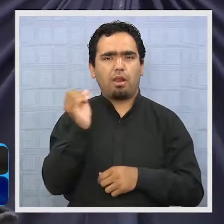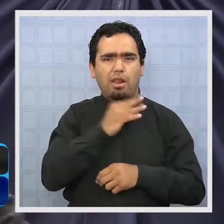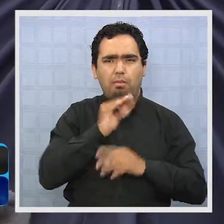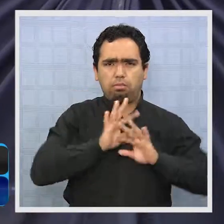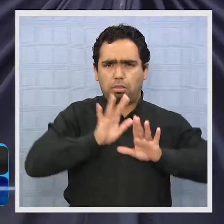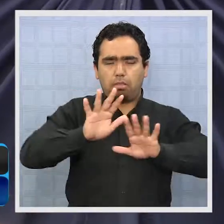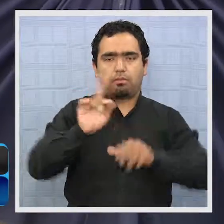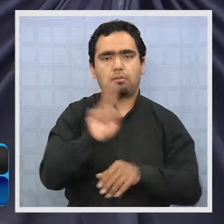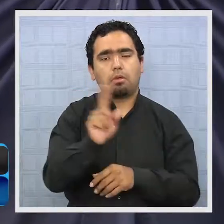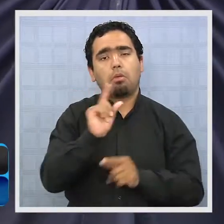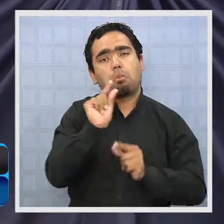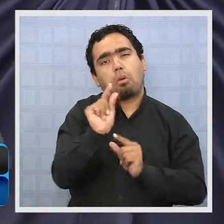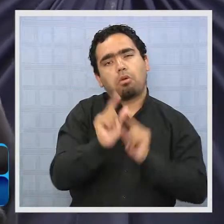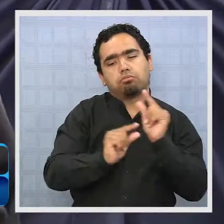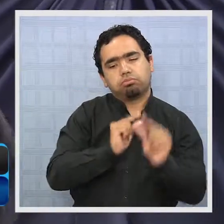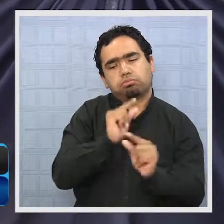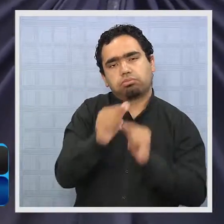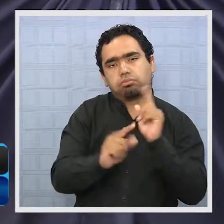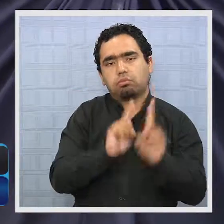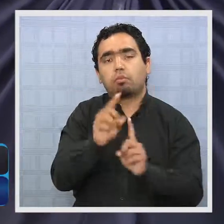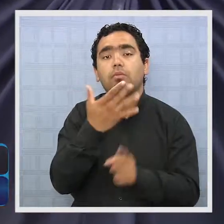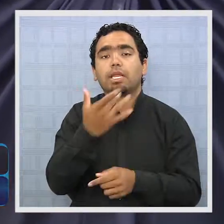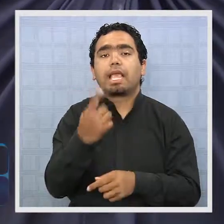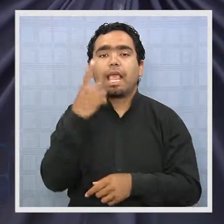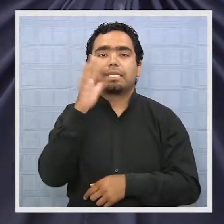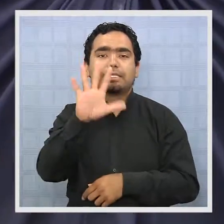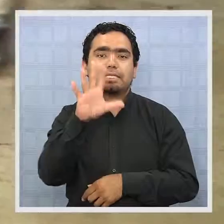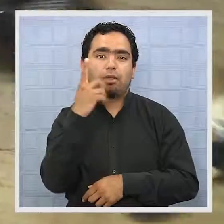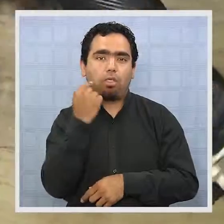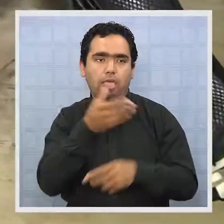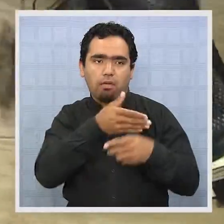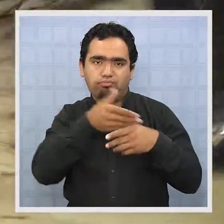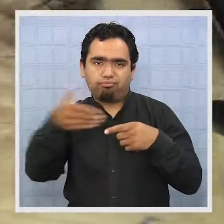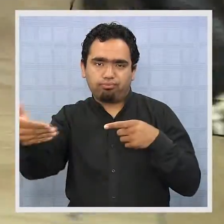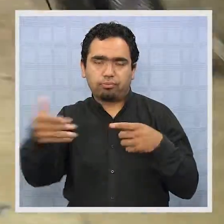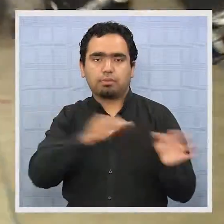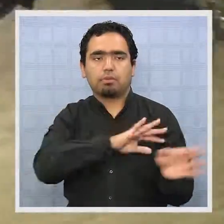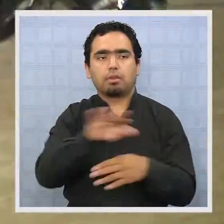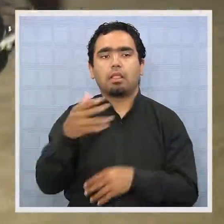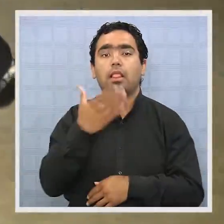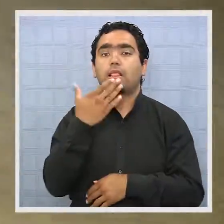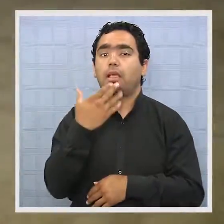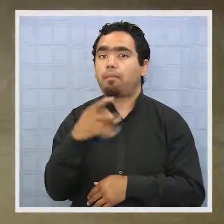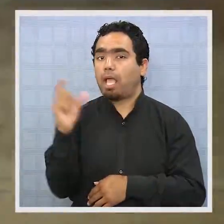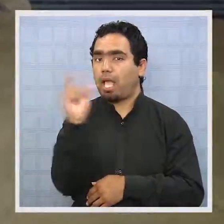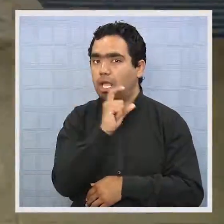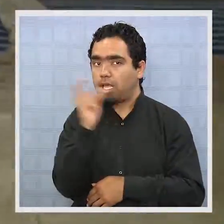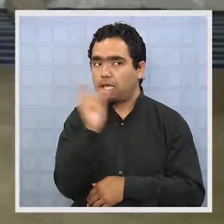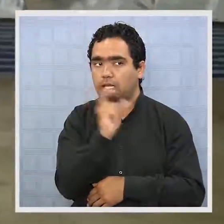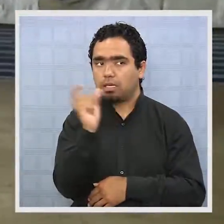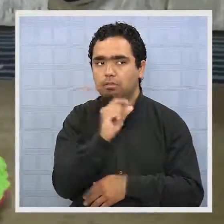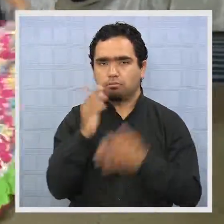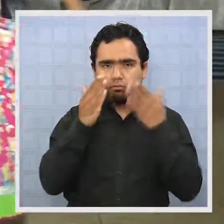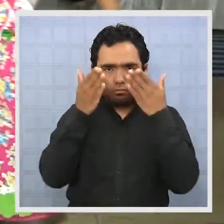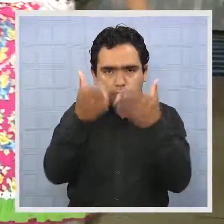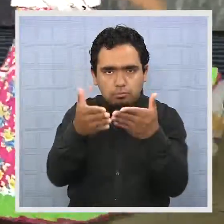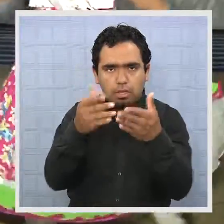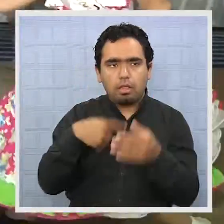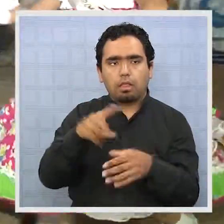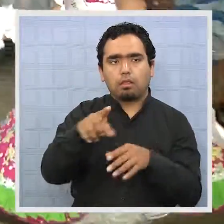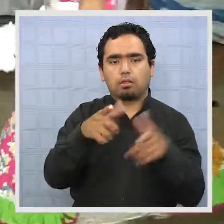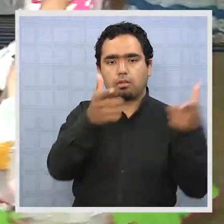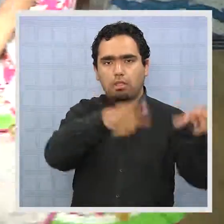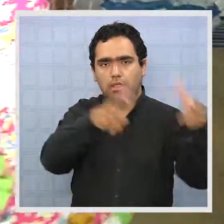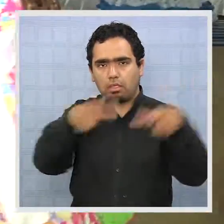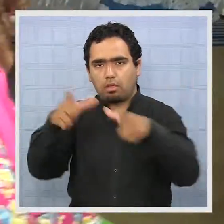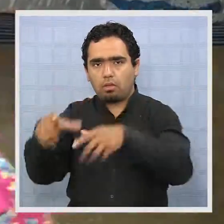hubo demanda de a poco, debido a los días largos, sería largo. Claro que también hubo críticas orientadas a la distribución de locales